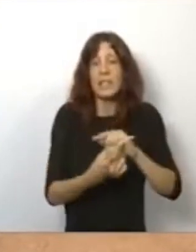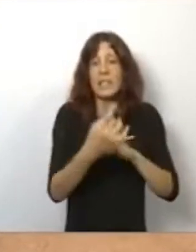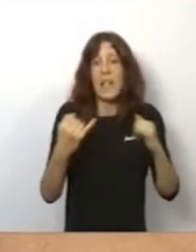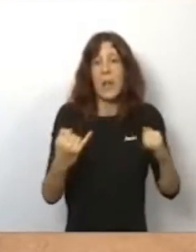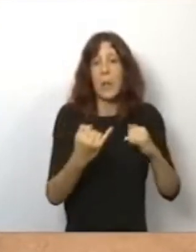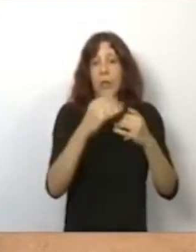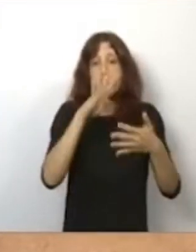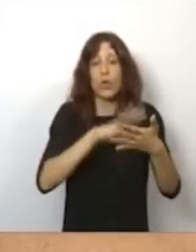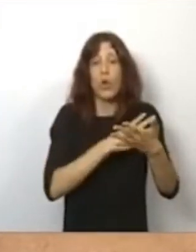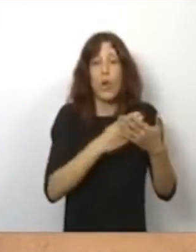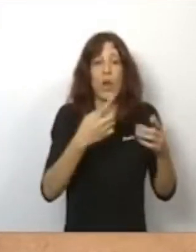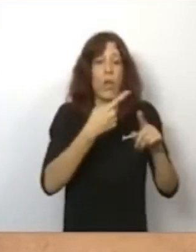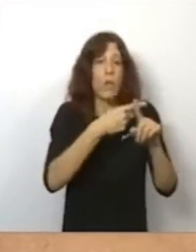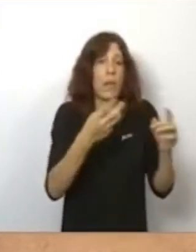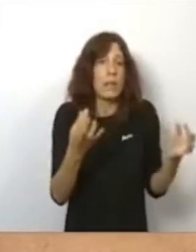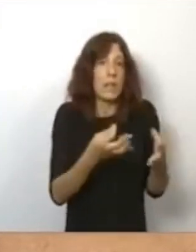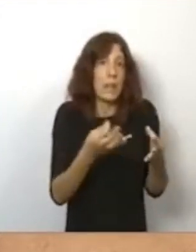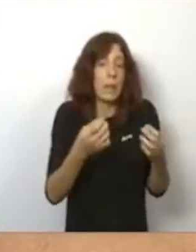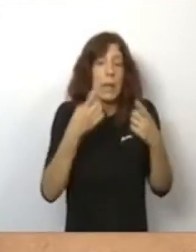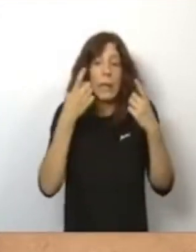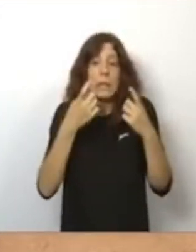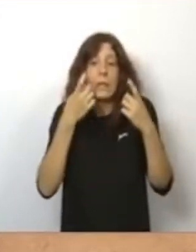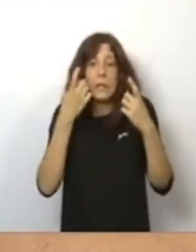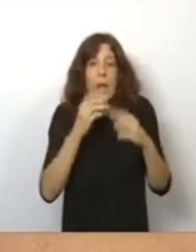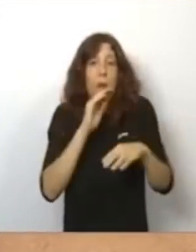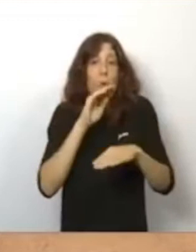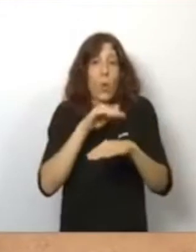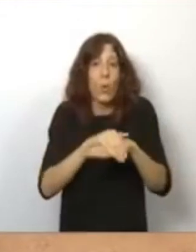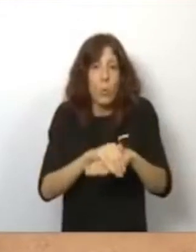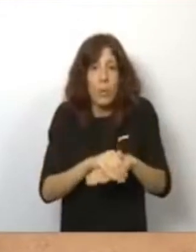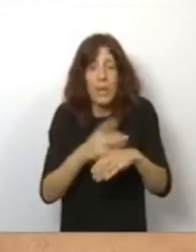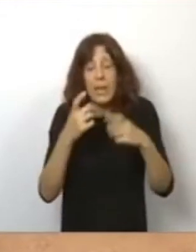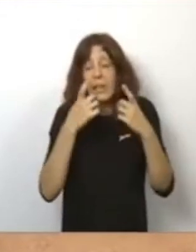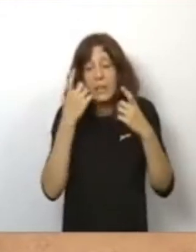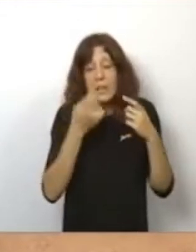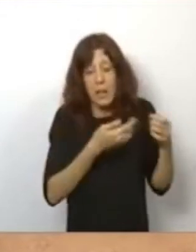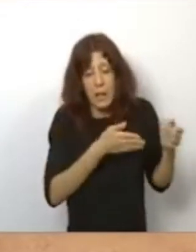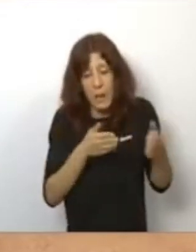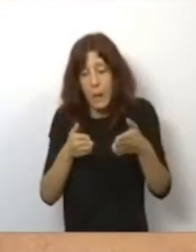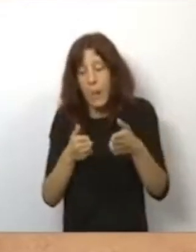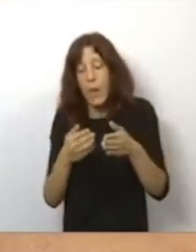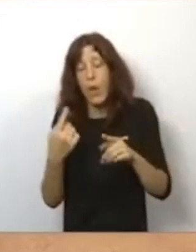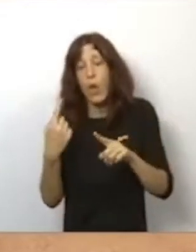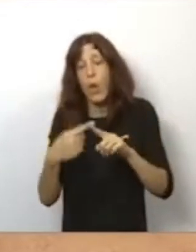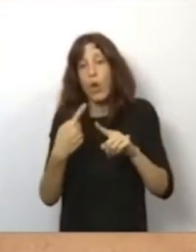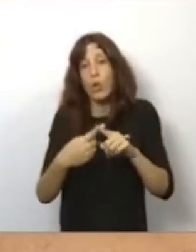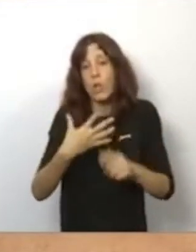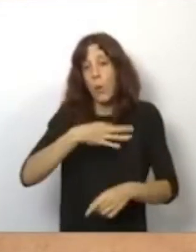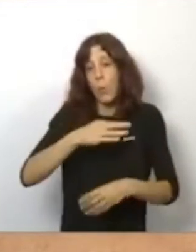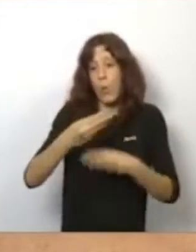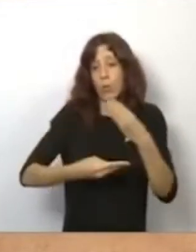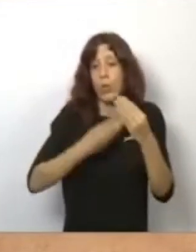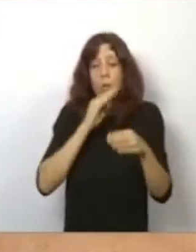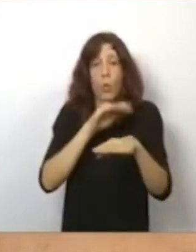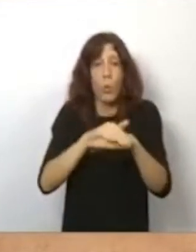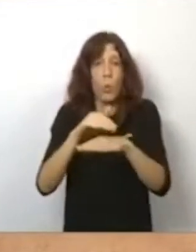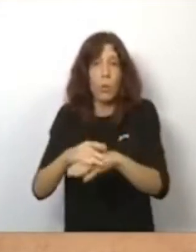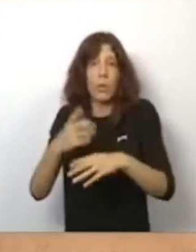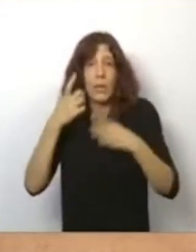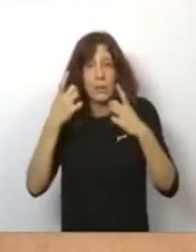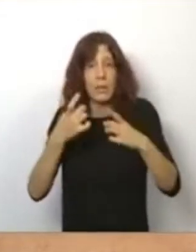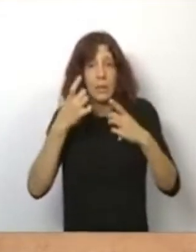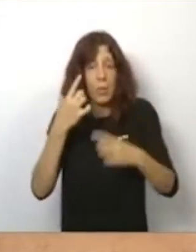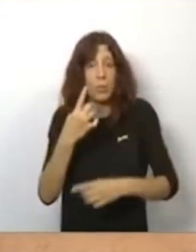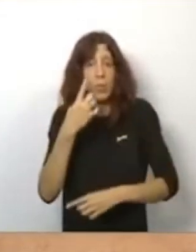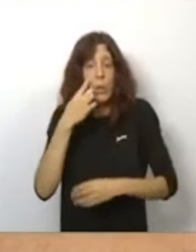se va a intentar encauzar dentro de las posibilidades la celebración de este evento, que, como